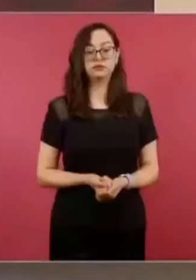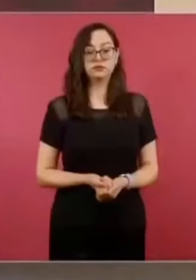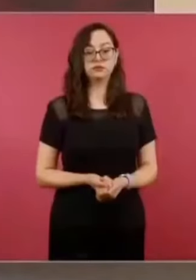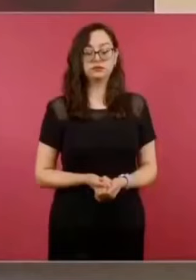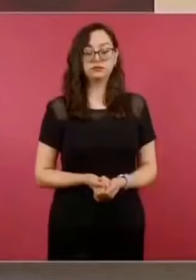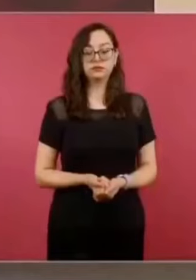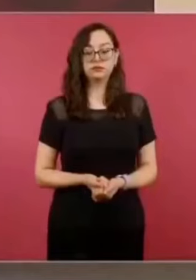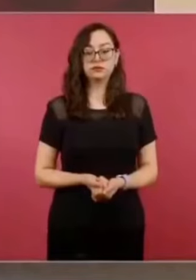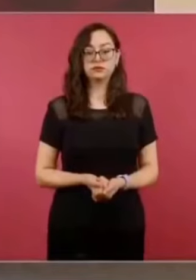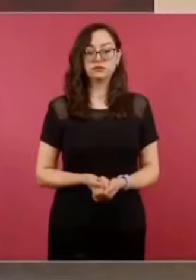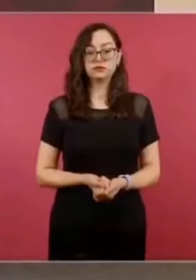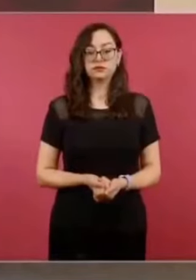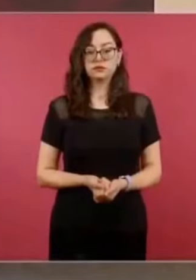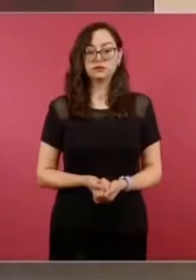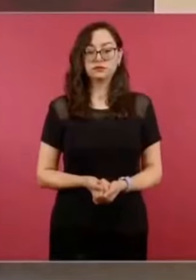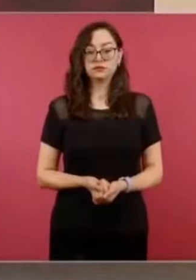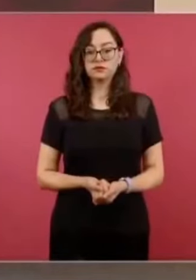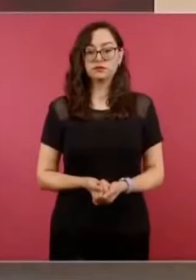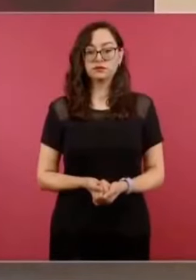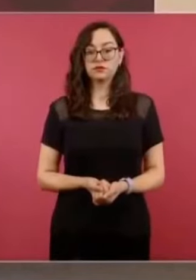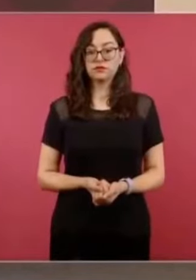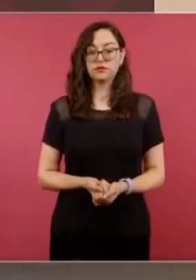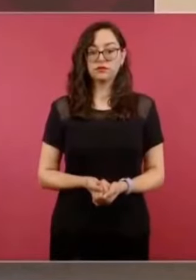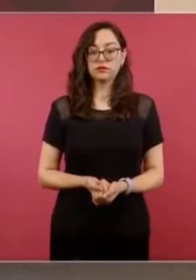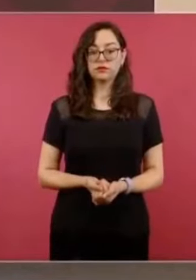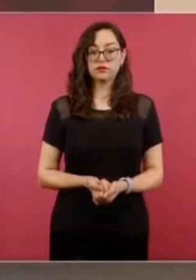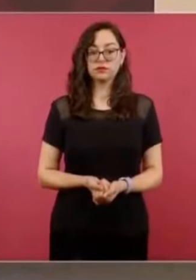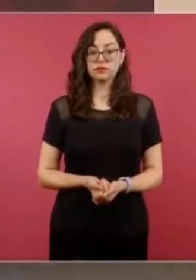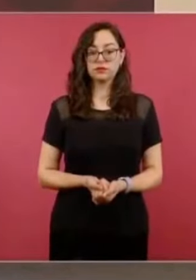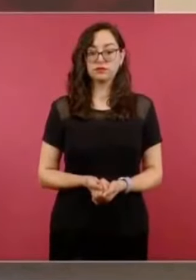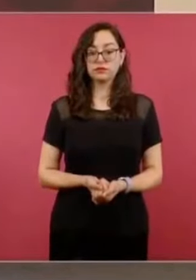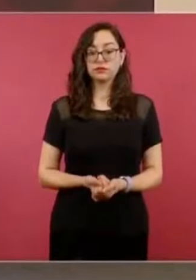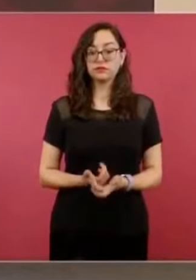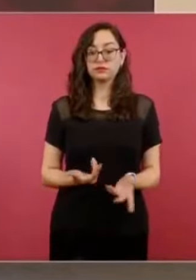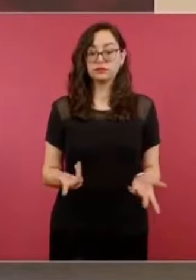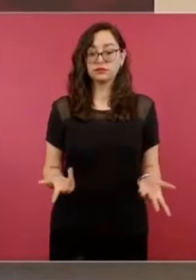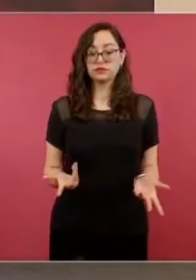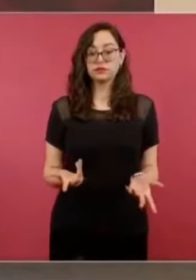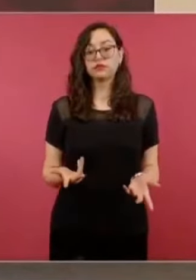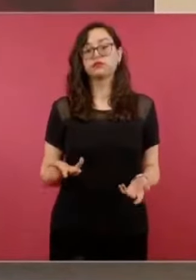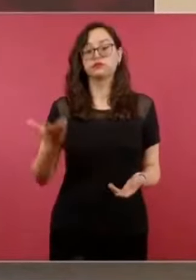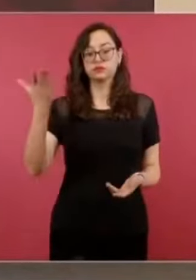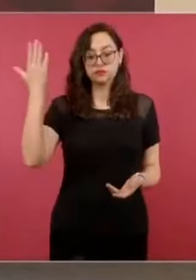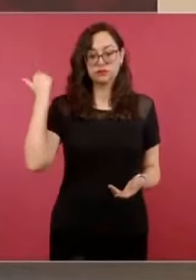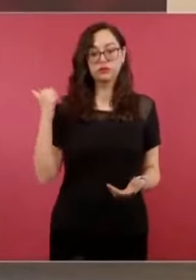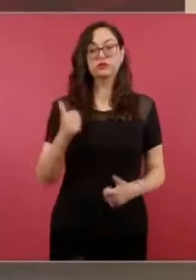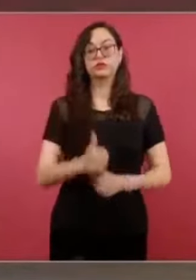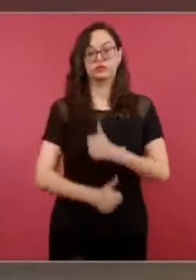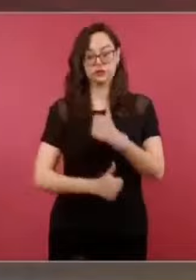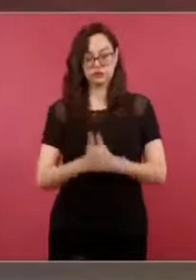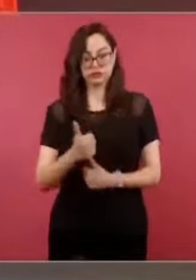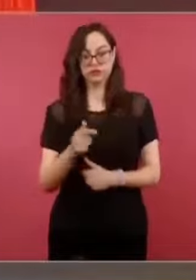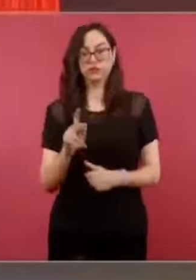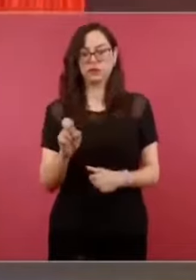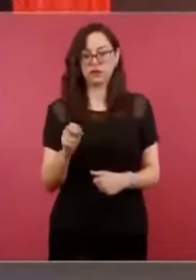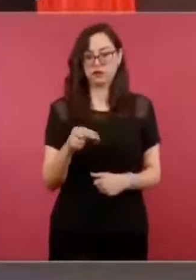seis puntos. Pero el asunto no es esto. Imagínense,